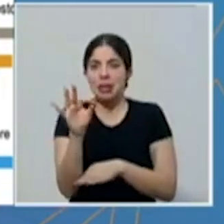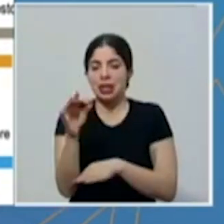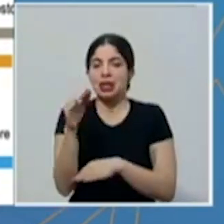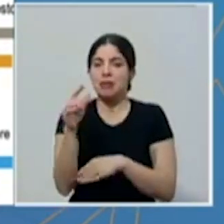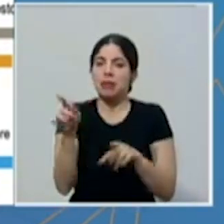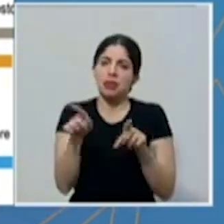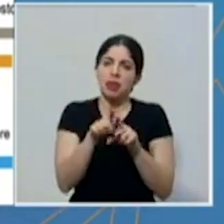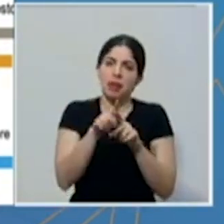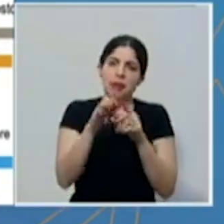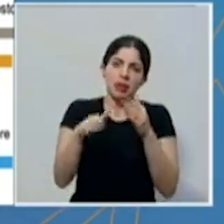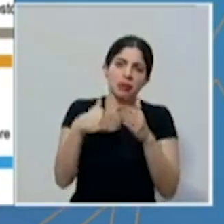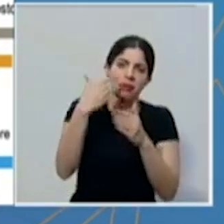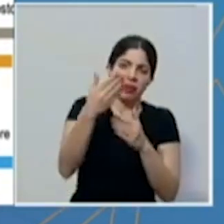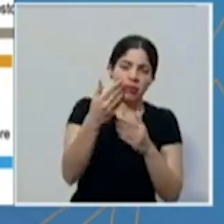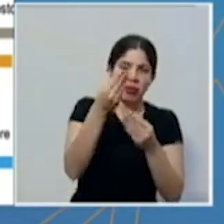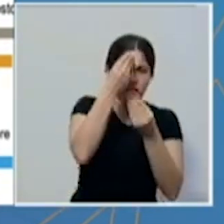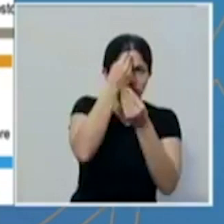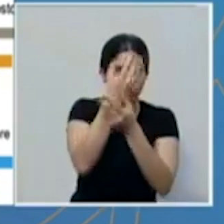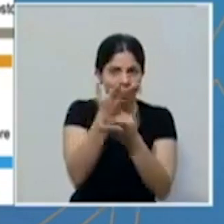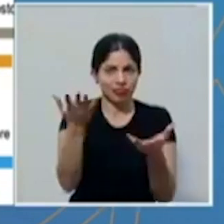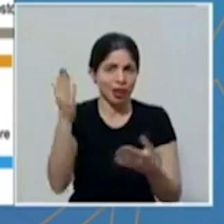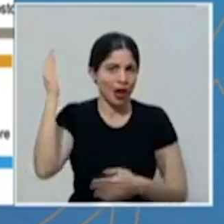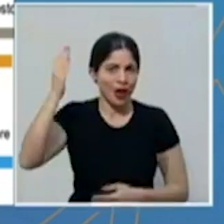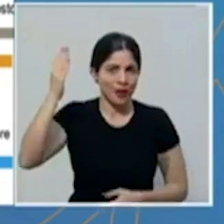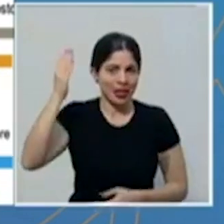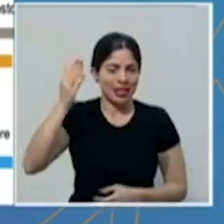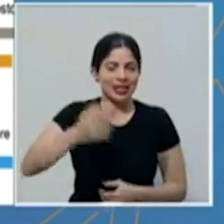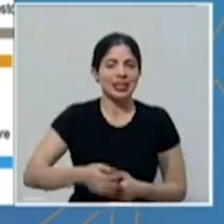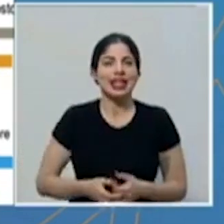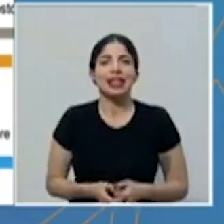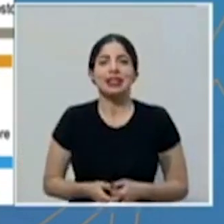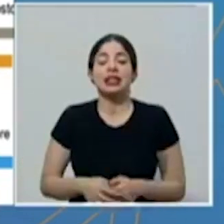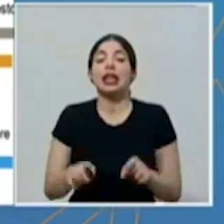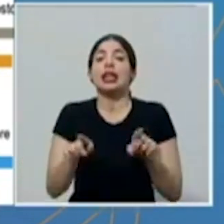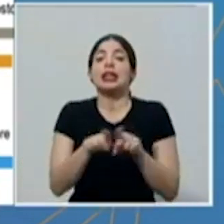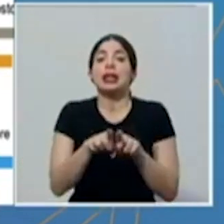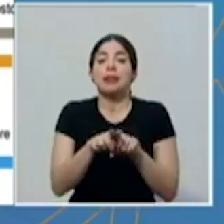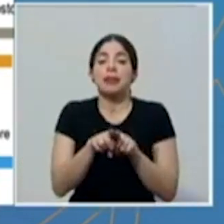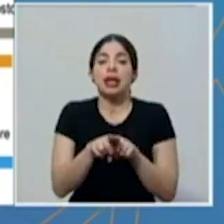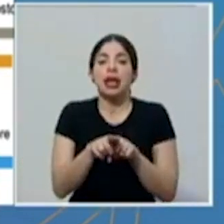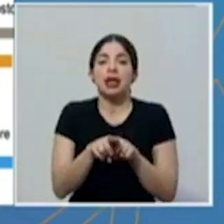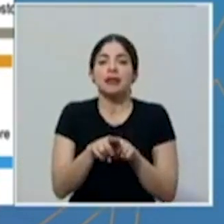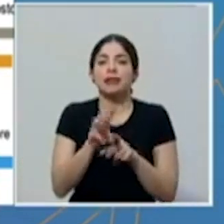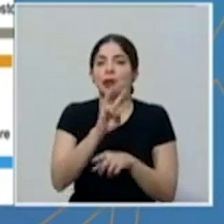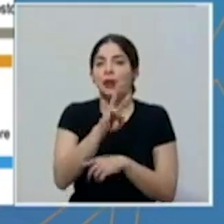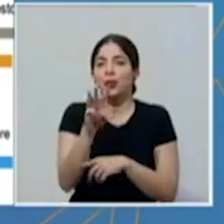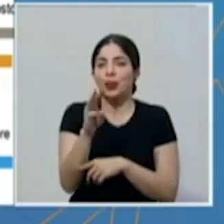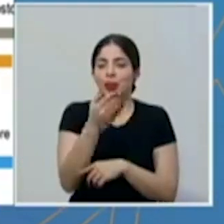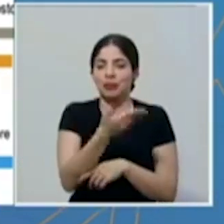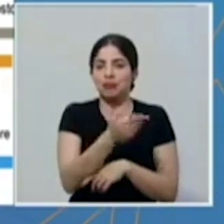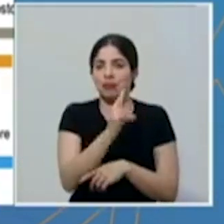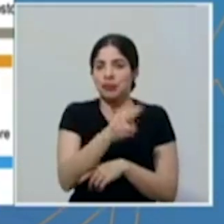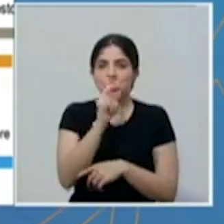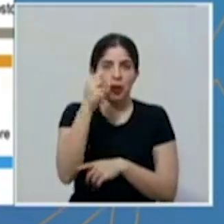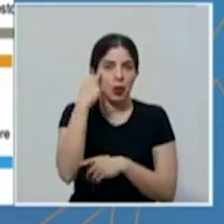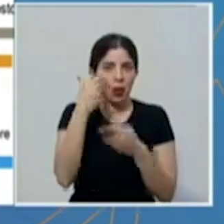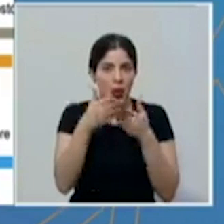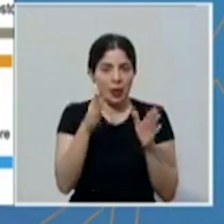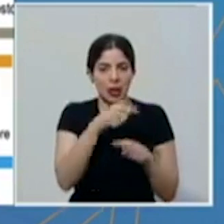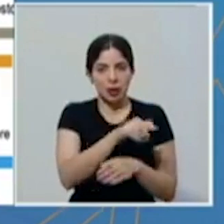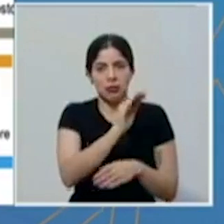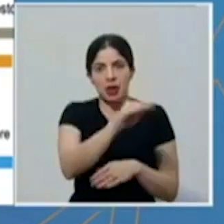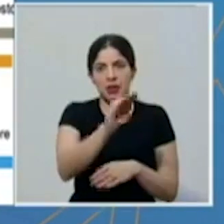anunciando por esta vía, por la vía de las conferencias de prensa y a través del sitio web de gobierno abierto.